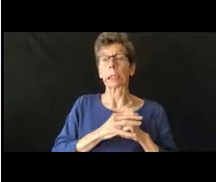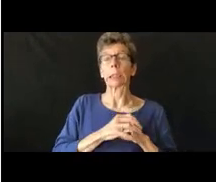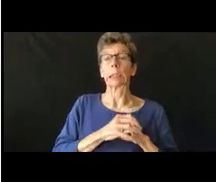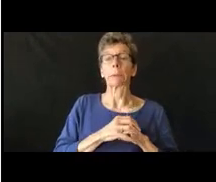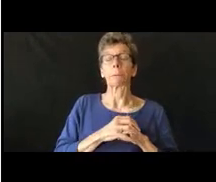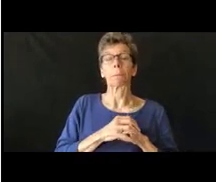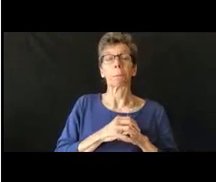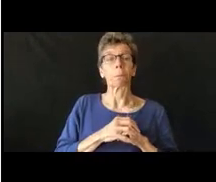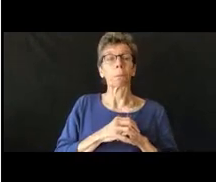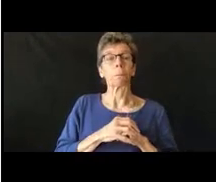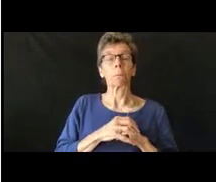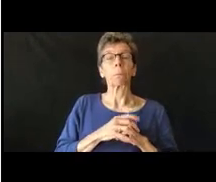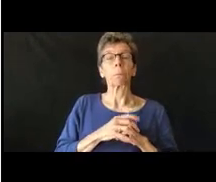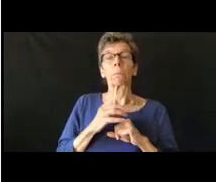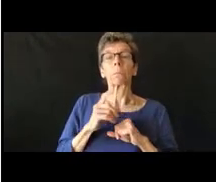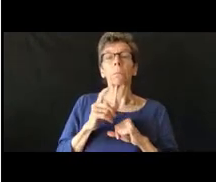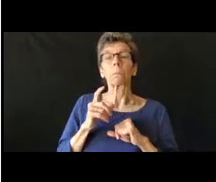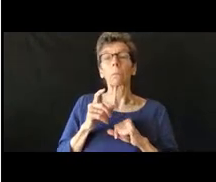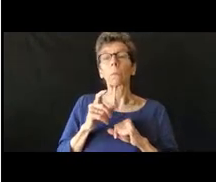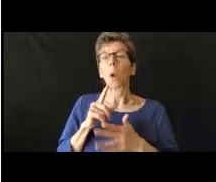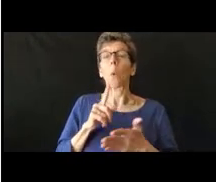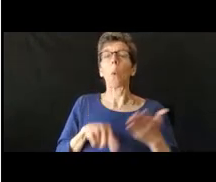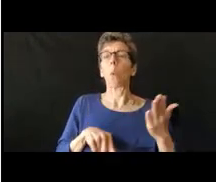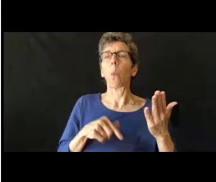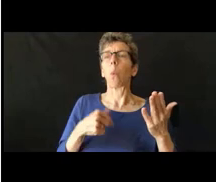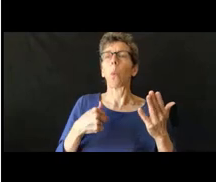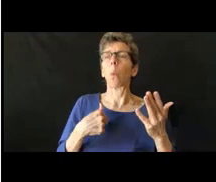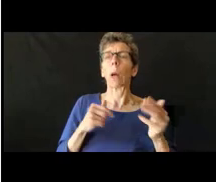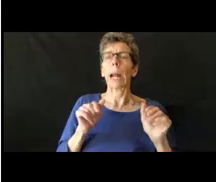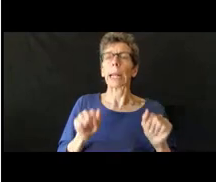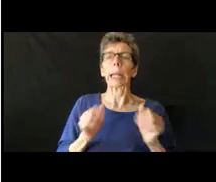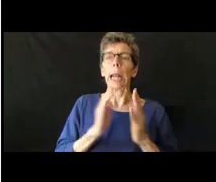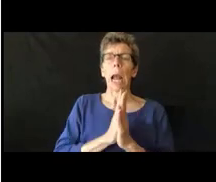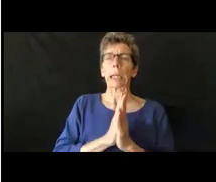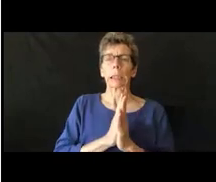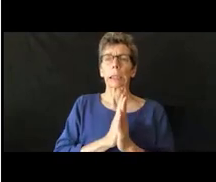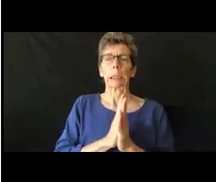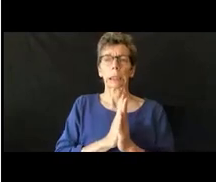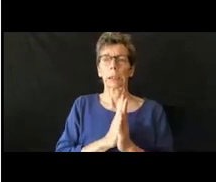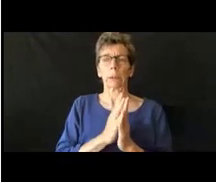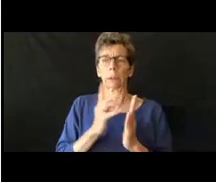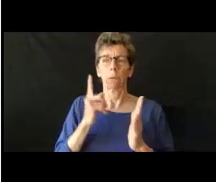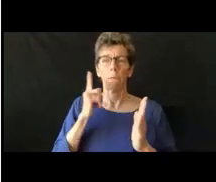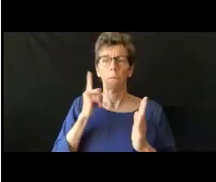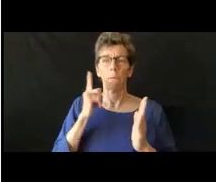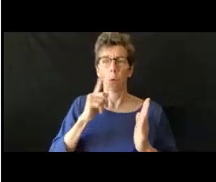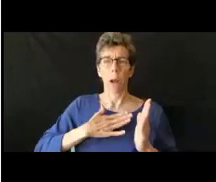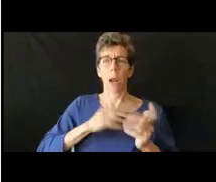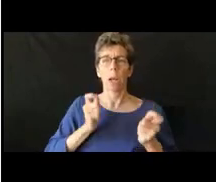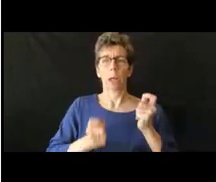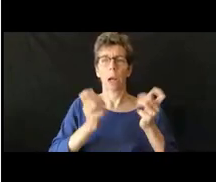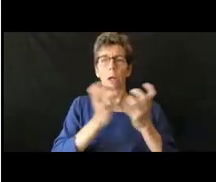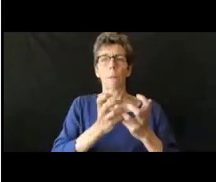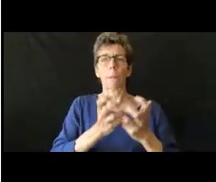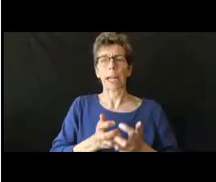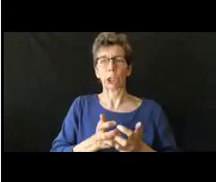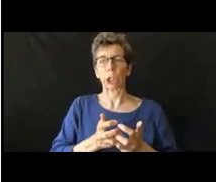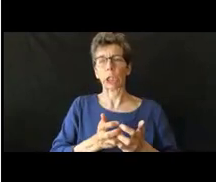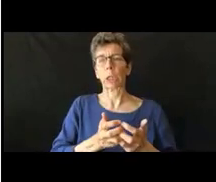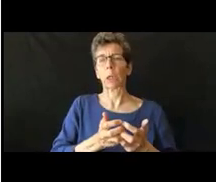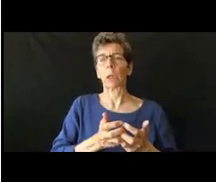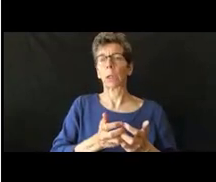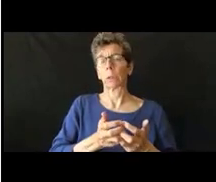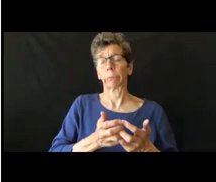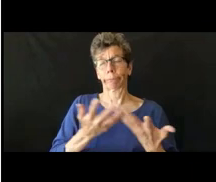adaptaciones preguntar esencialmente que se necesita y pues las hay